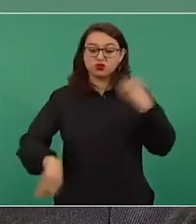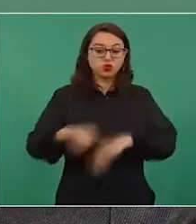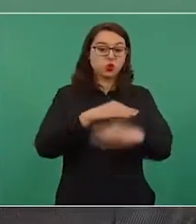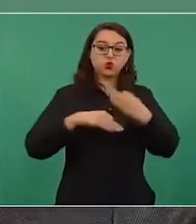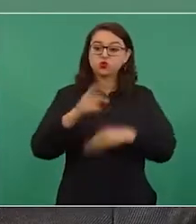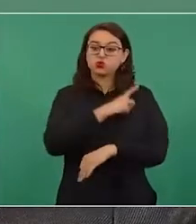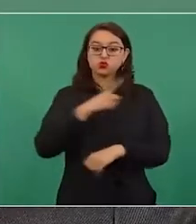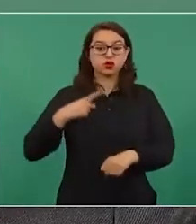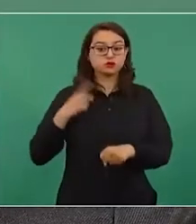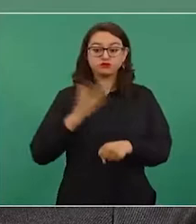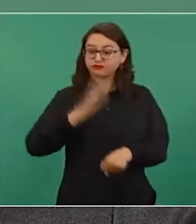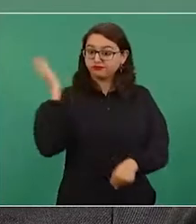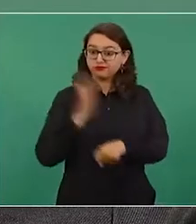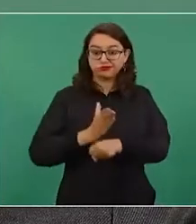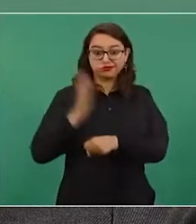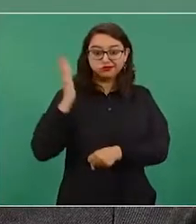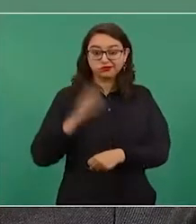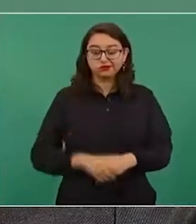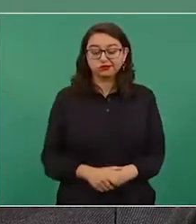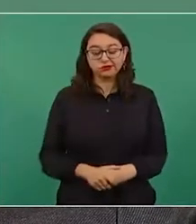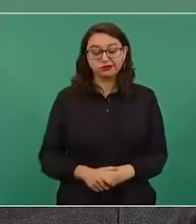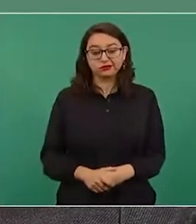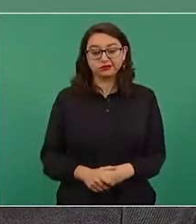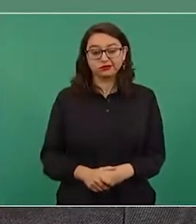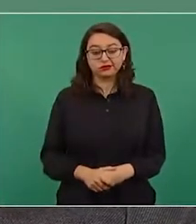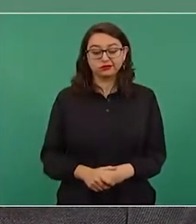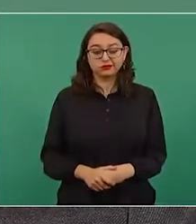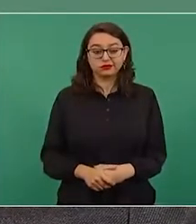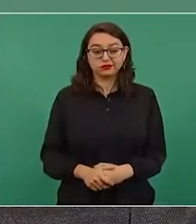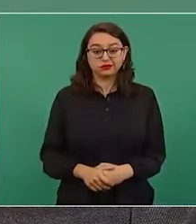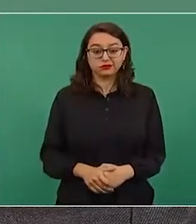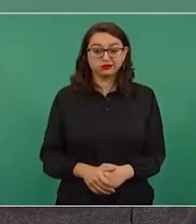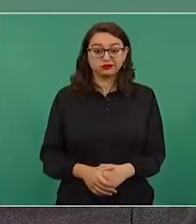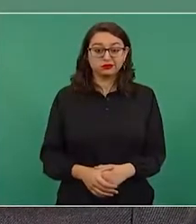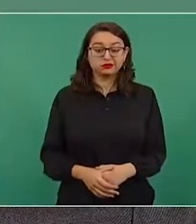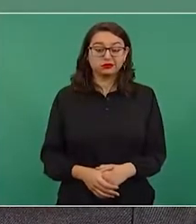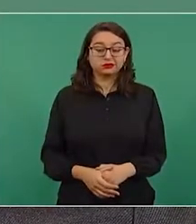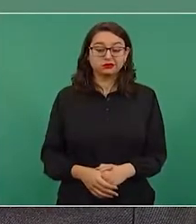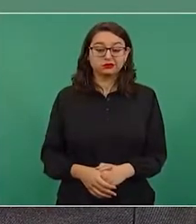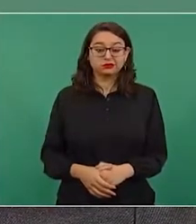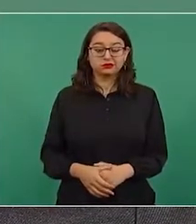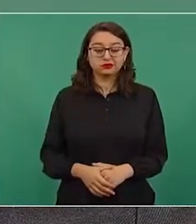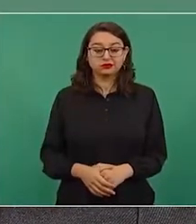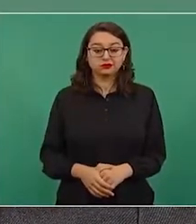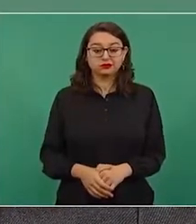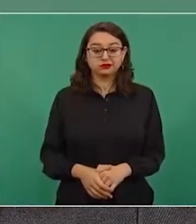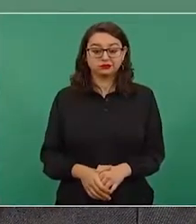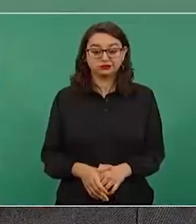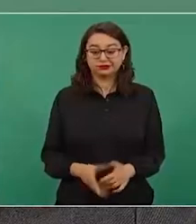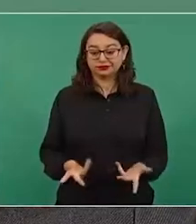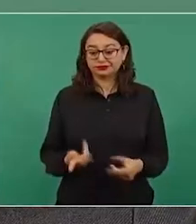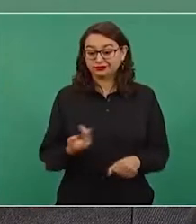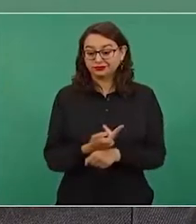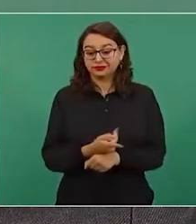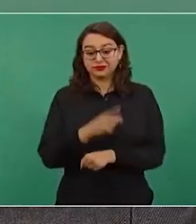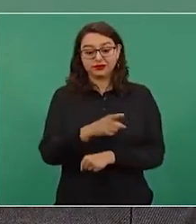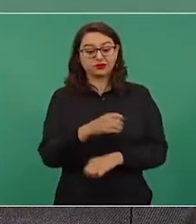Fue muy lamentable que en el caso de Odebrecht,